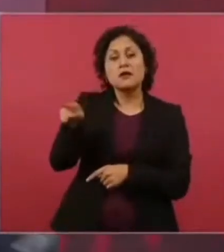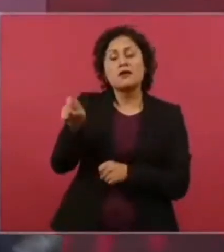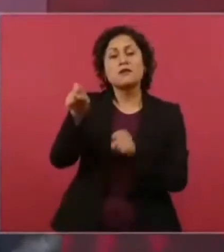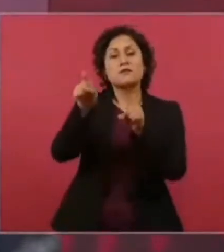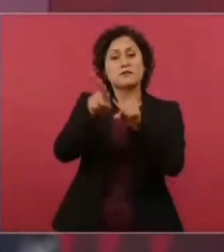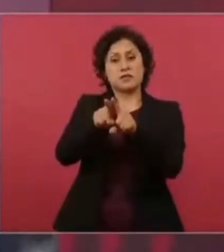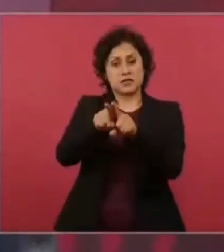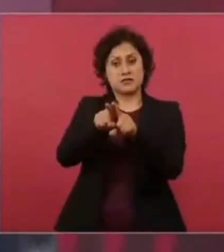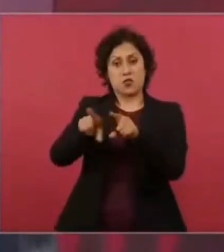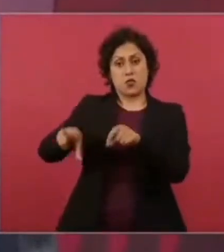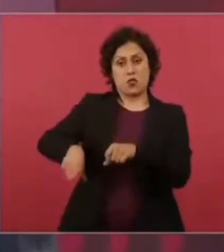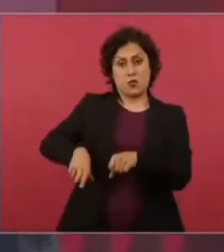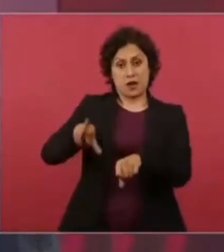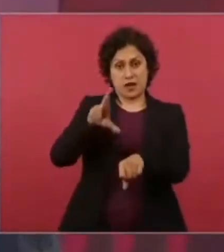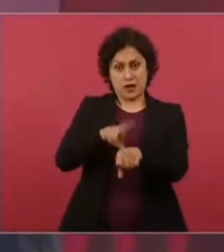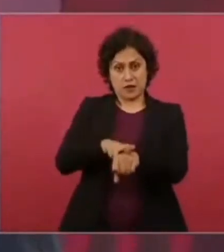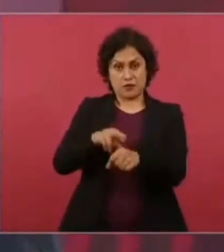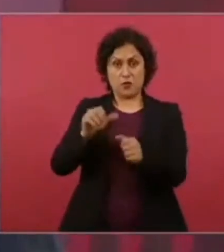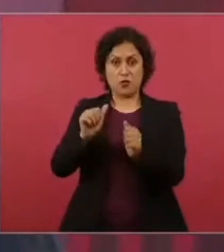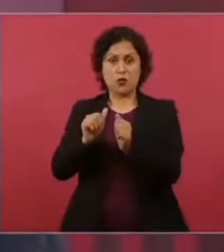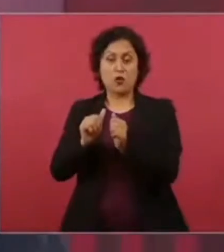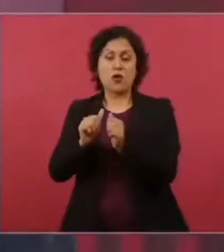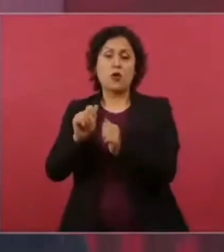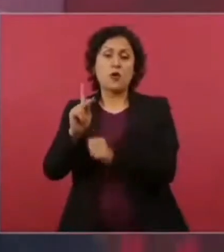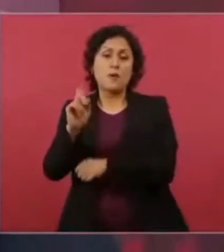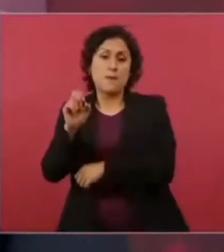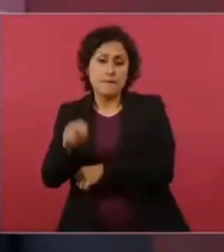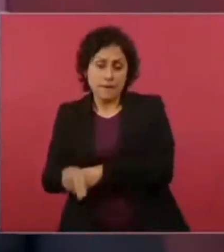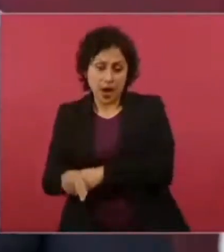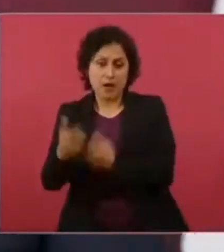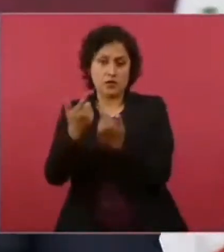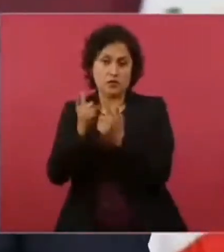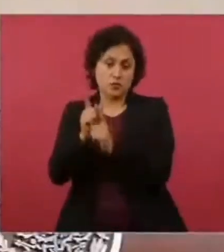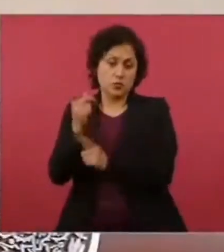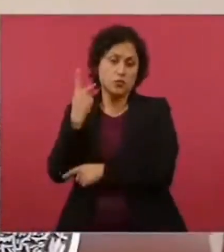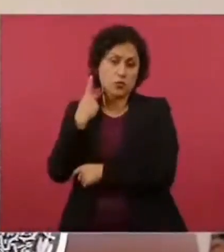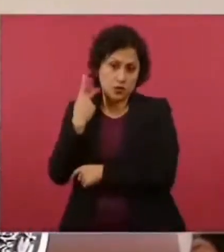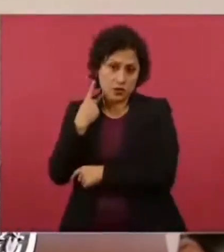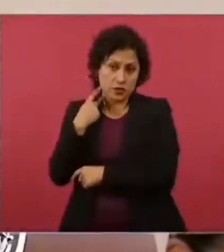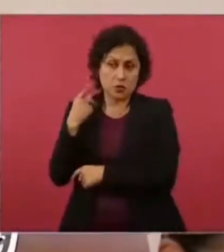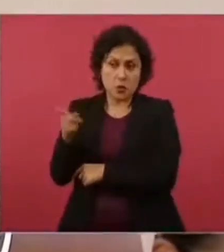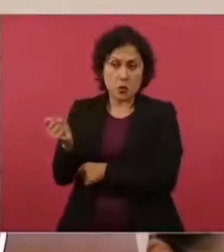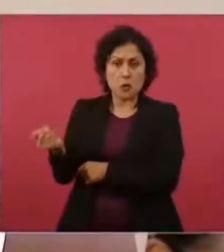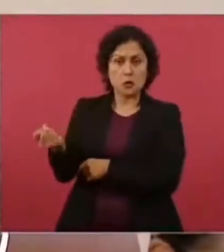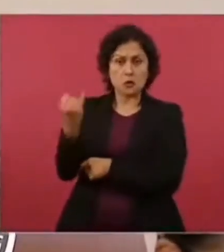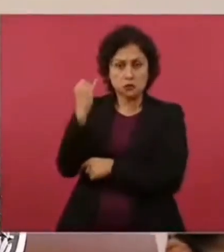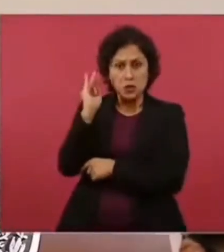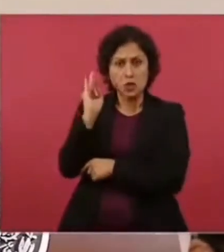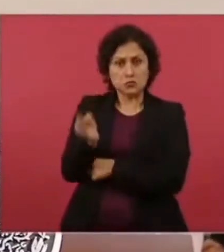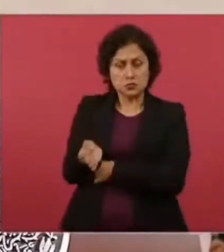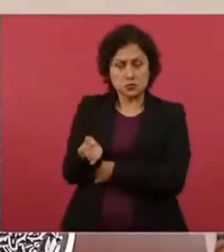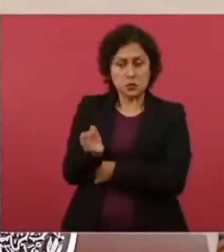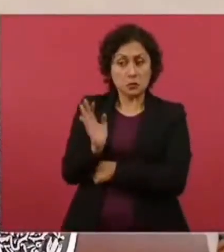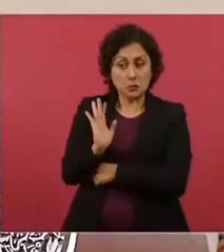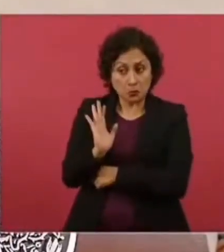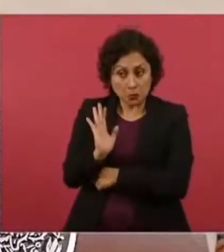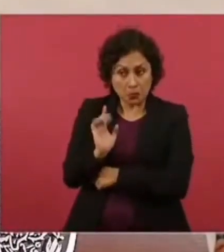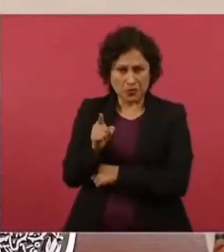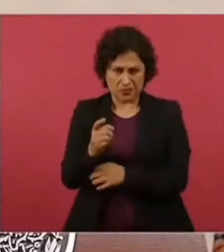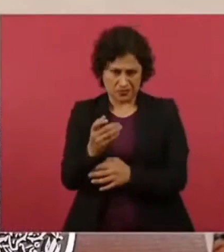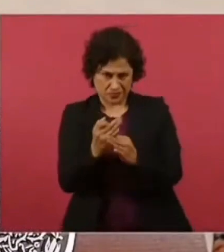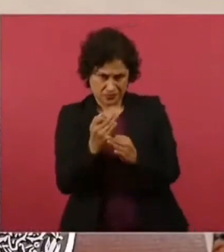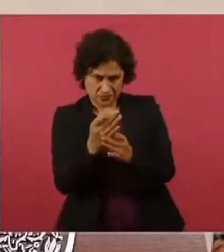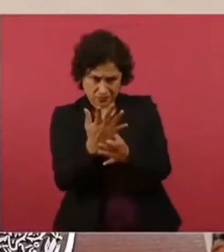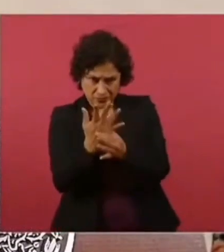del PAN que había aceptado. Pero tú me estás diciendo ahora que mencionó que no.